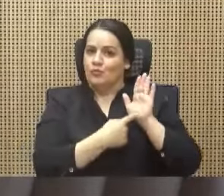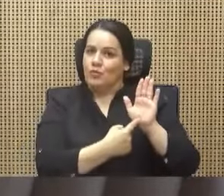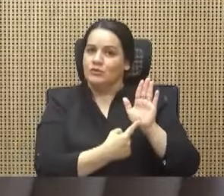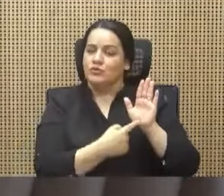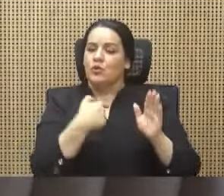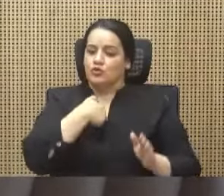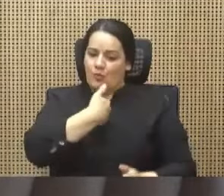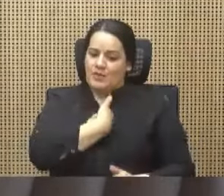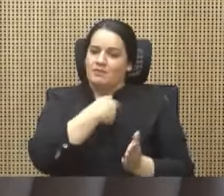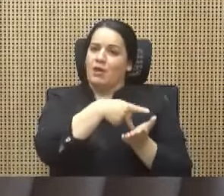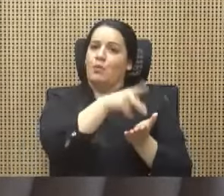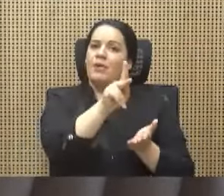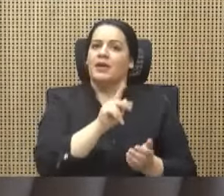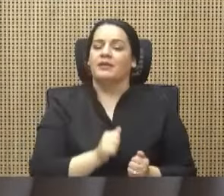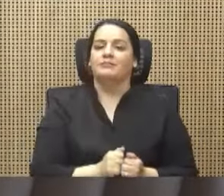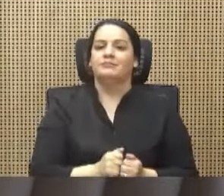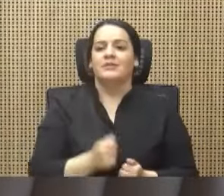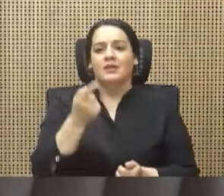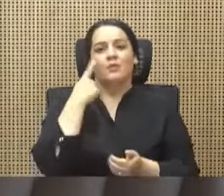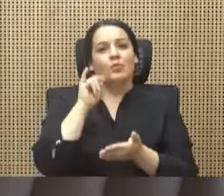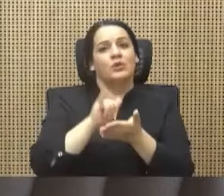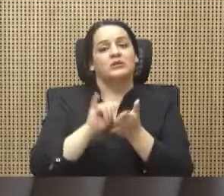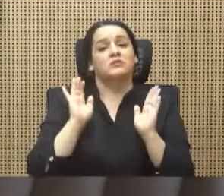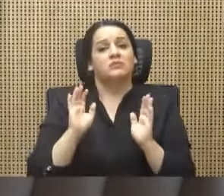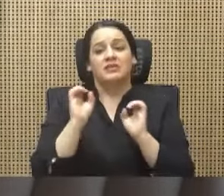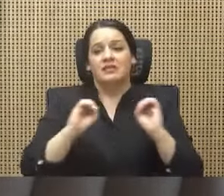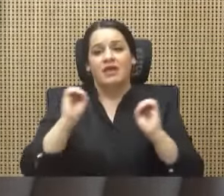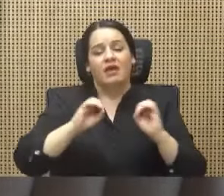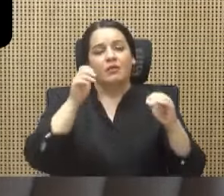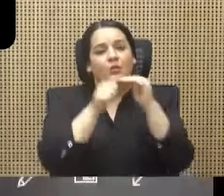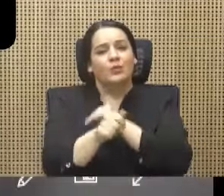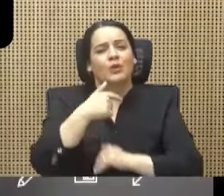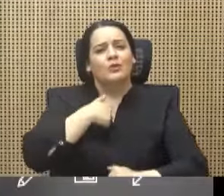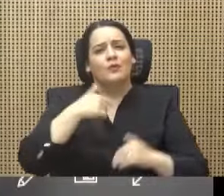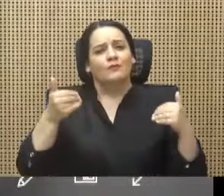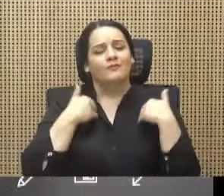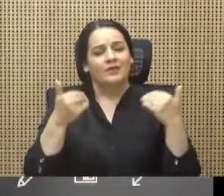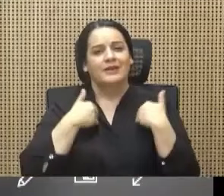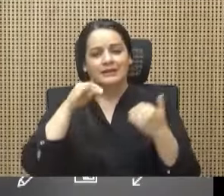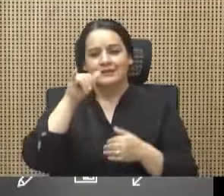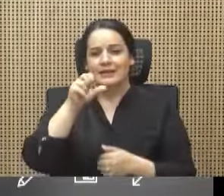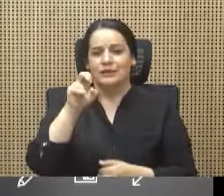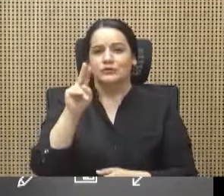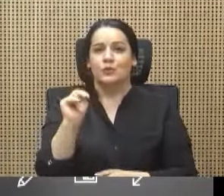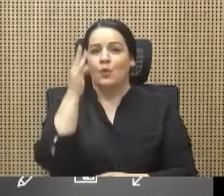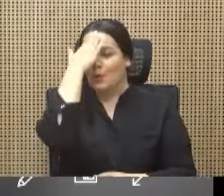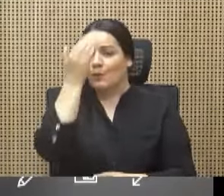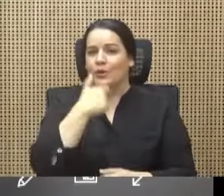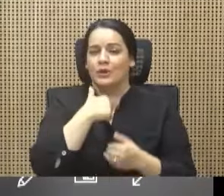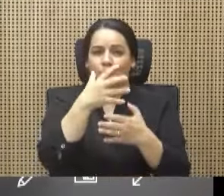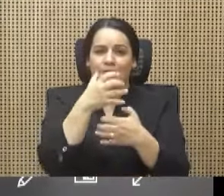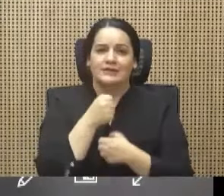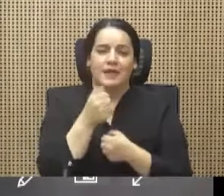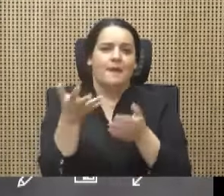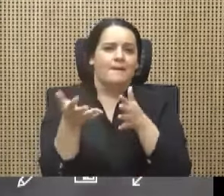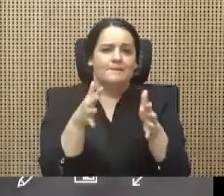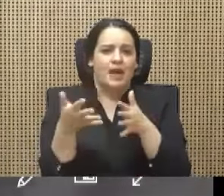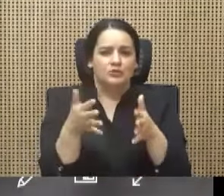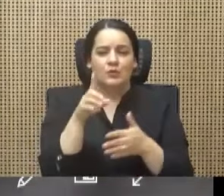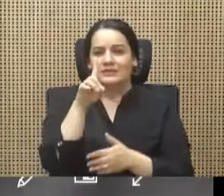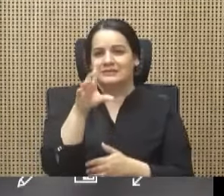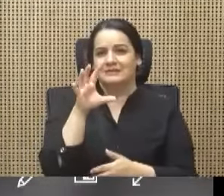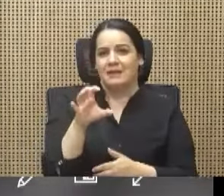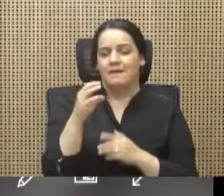Así que, por ese lado, nada que ocultar. ¿Y sabe por qué estoy tan feliz, don Jason? Porque yo recibí más o menos 100